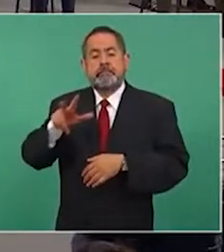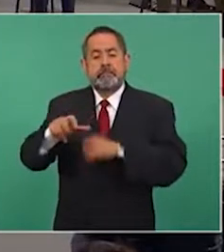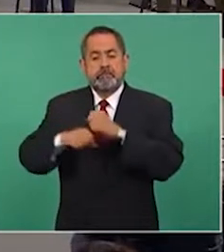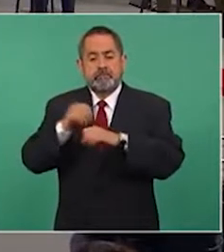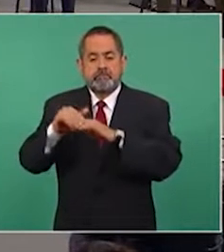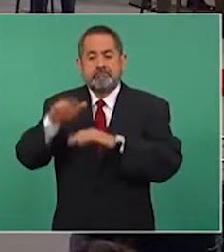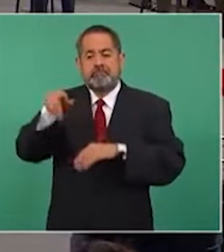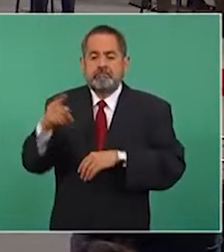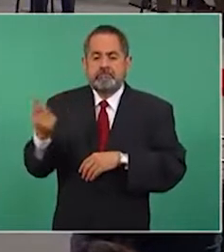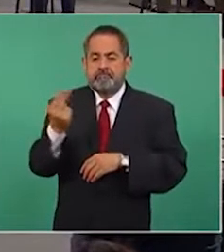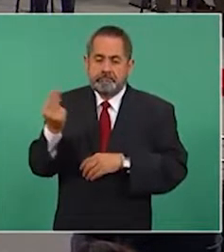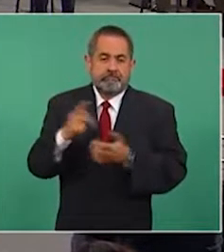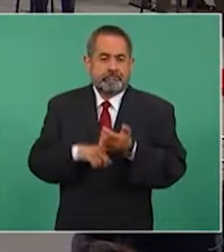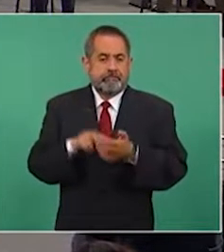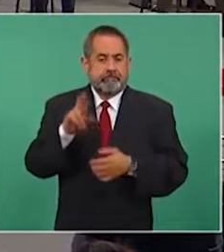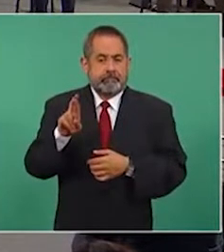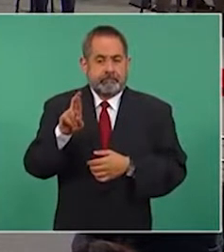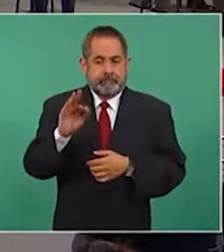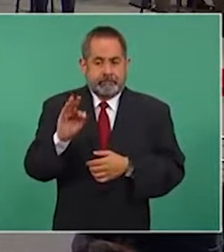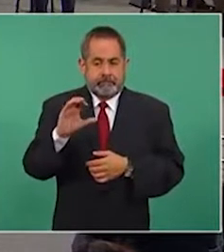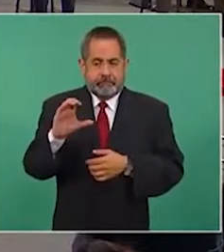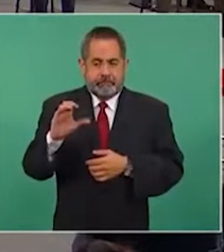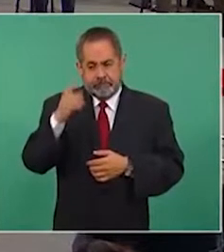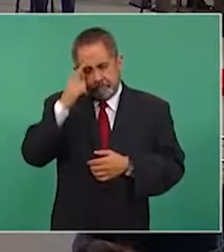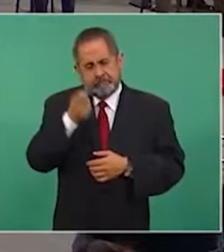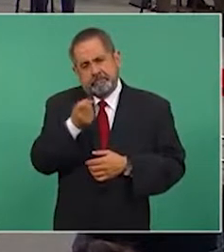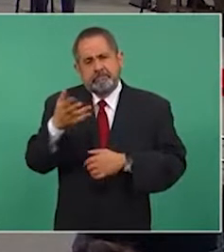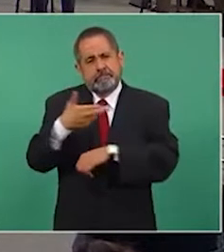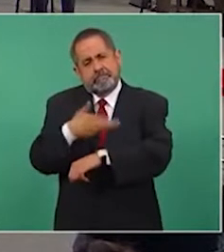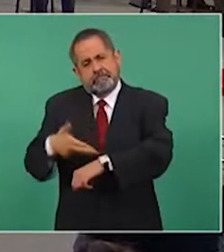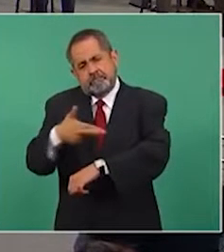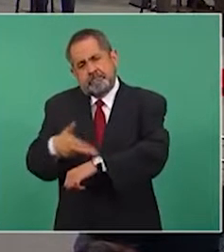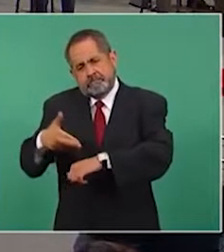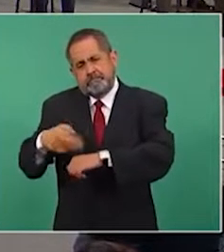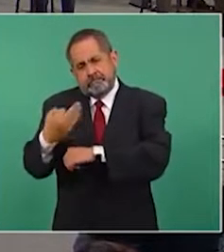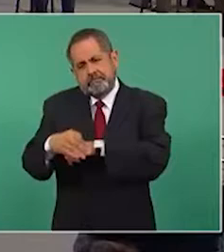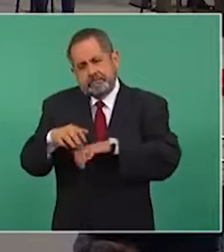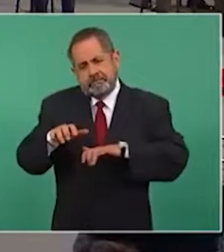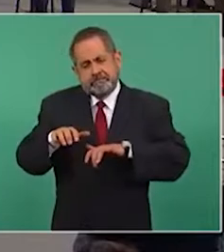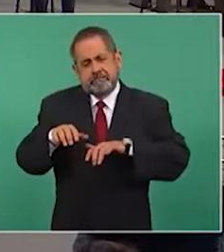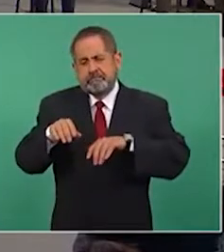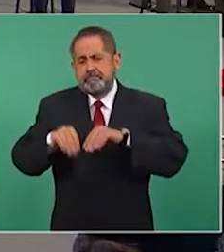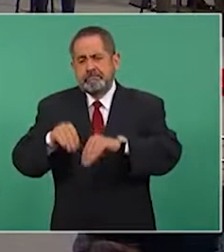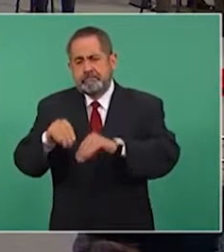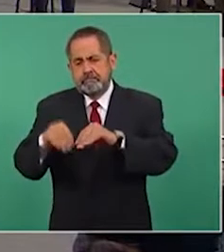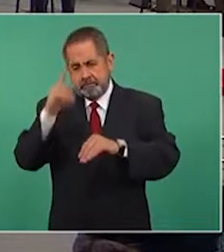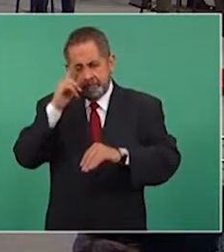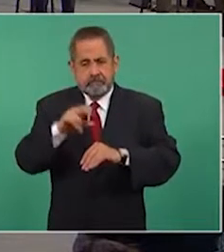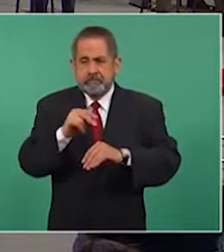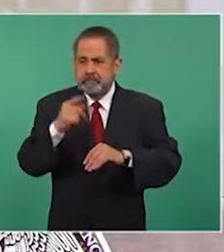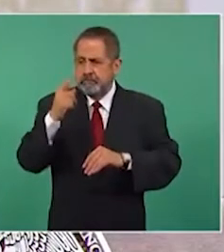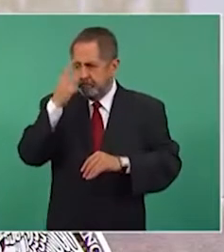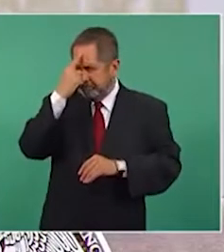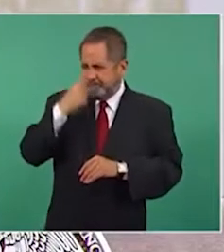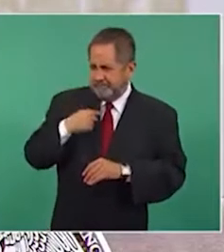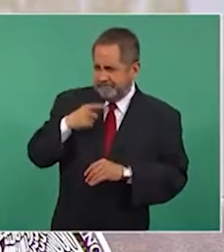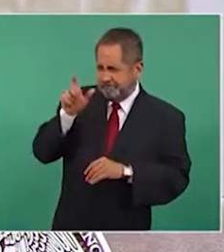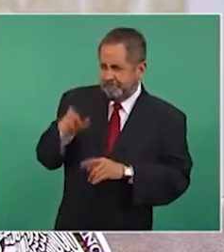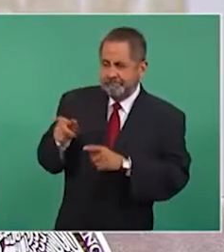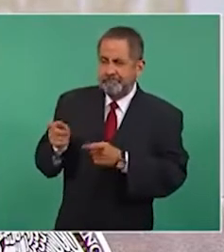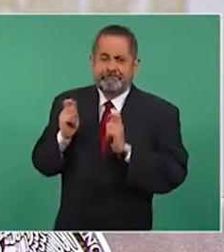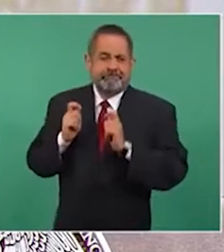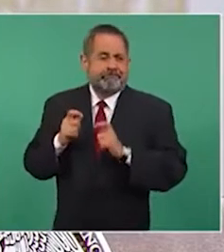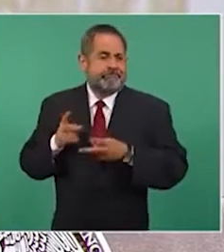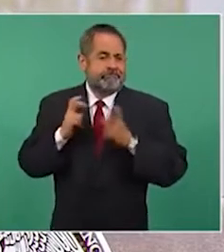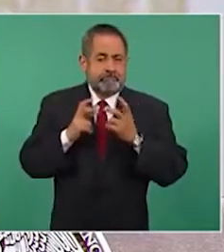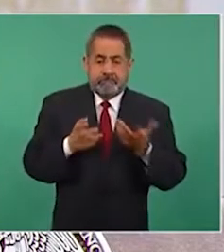contar con la clave de RFC para realizar diversos trámites y para evitar el robo de identidad, ya que